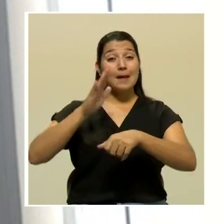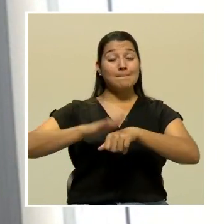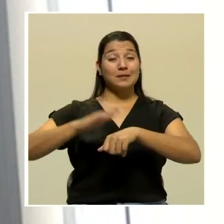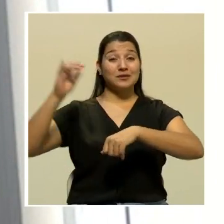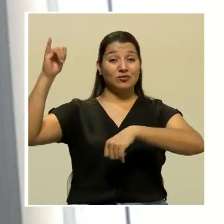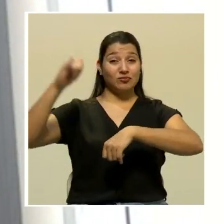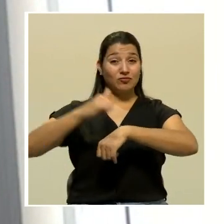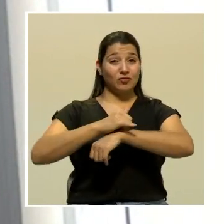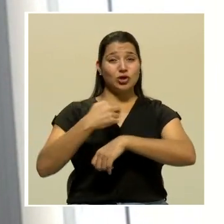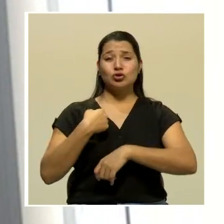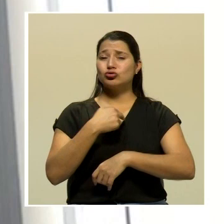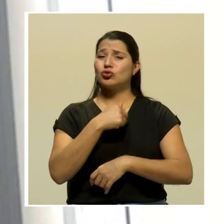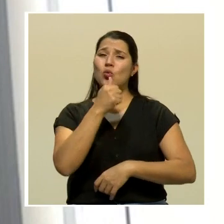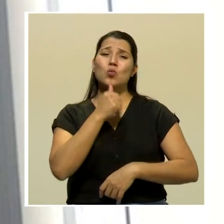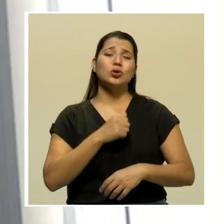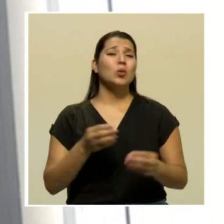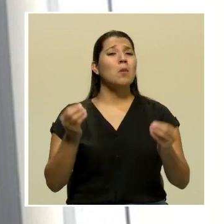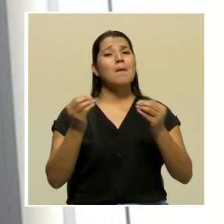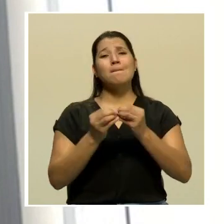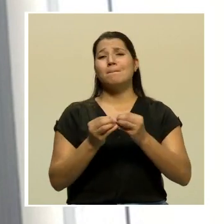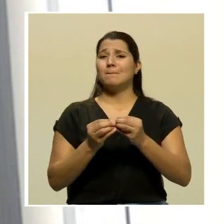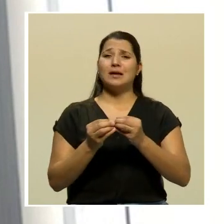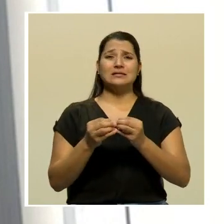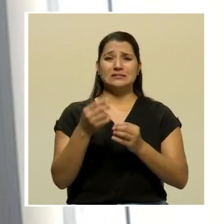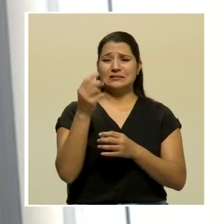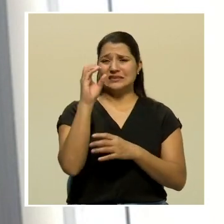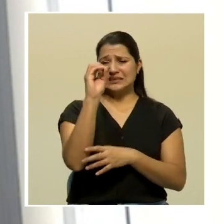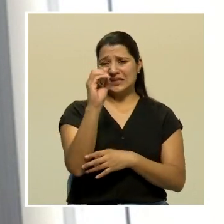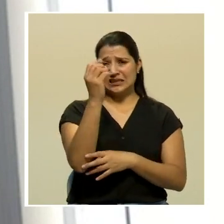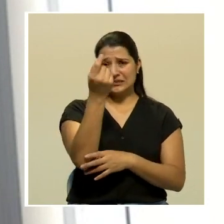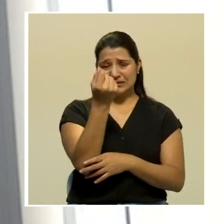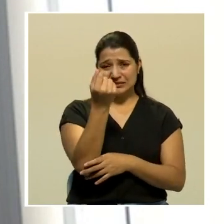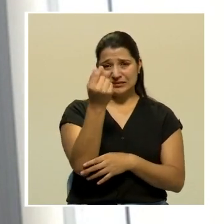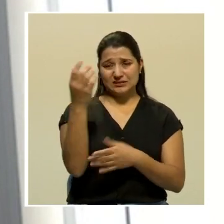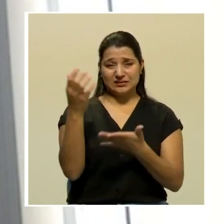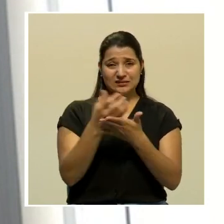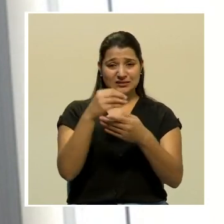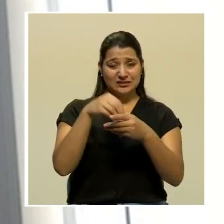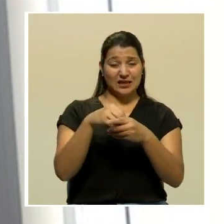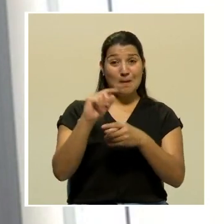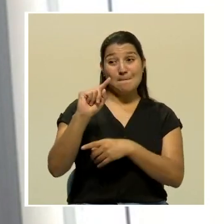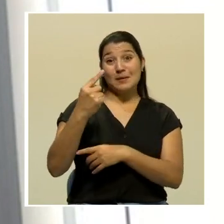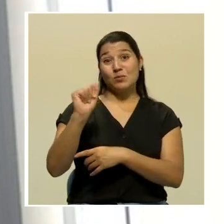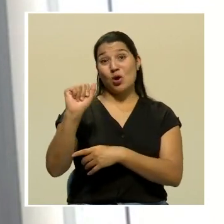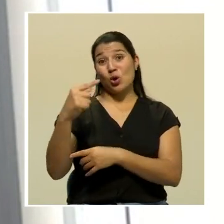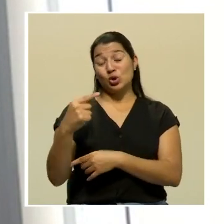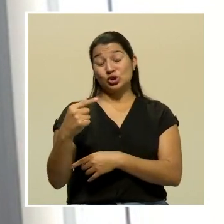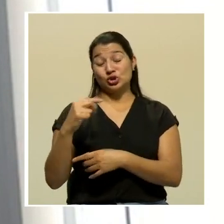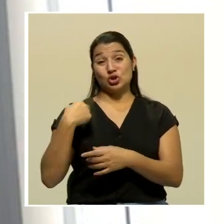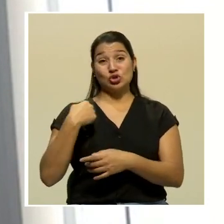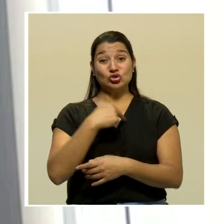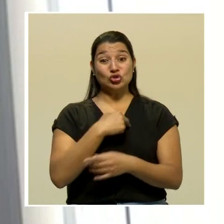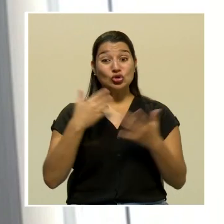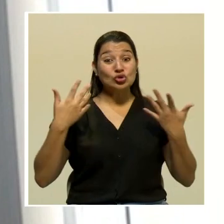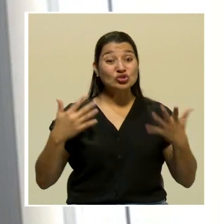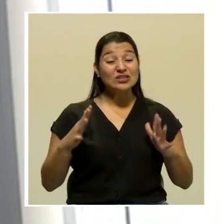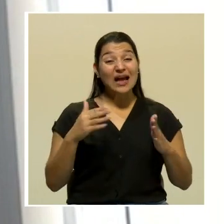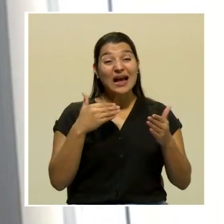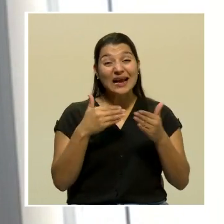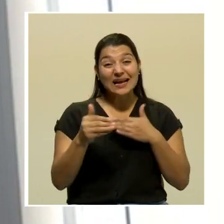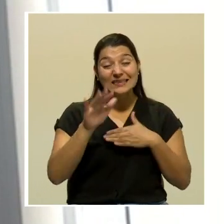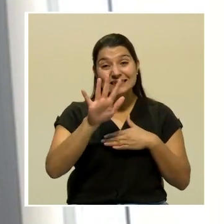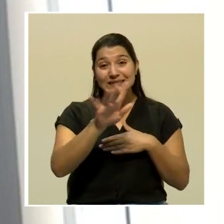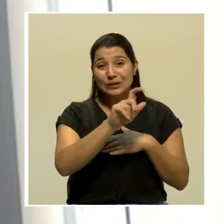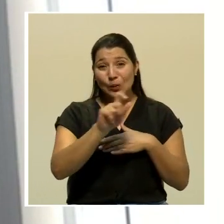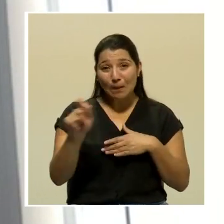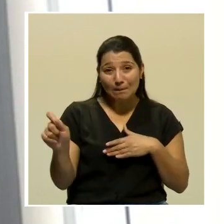Ya no soportamos más la temporada cero de seis ingresos. Para el primero de agosto tendríamos casi cinco meses en que